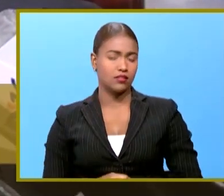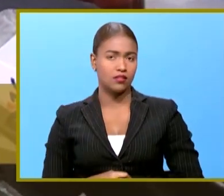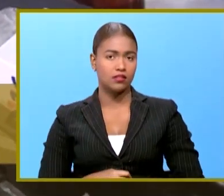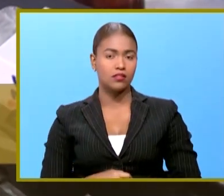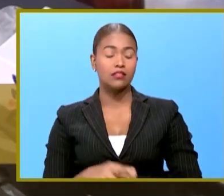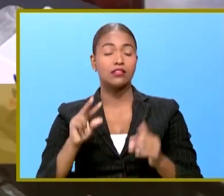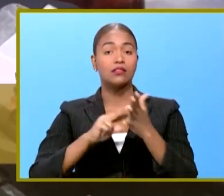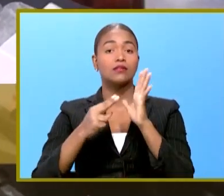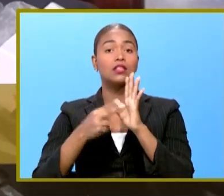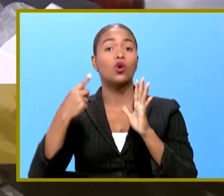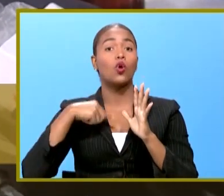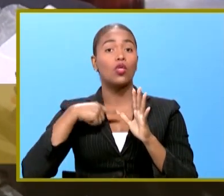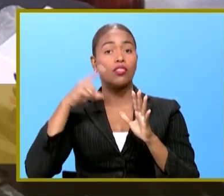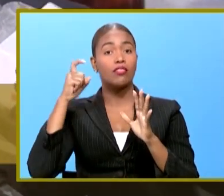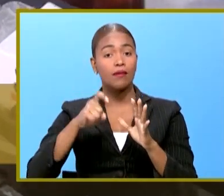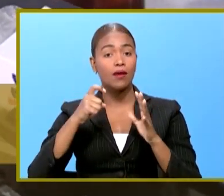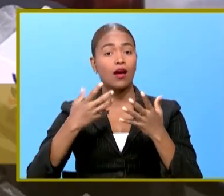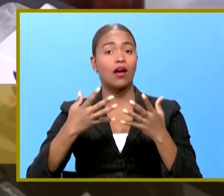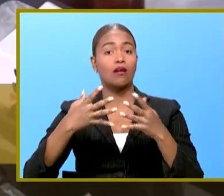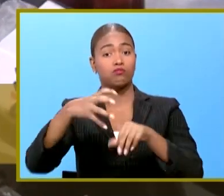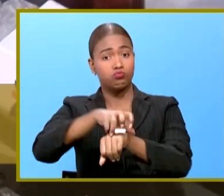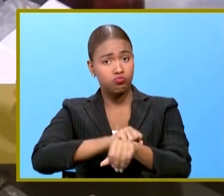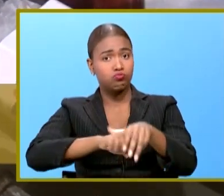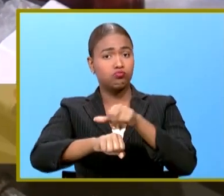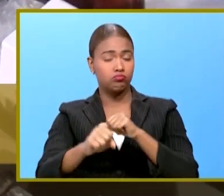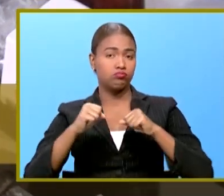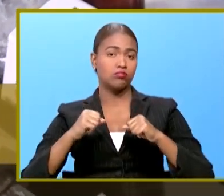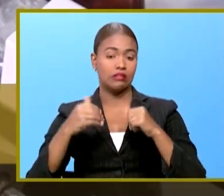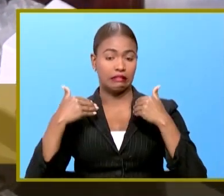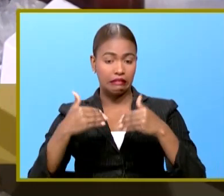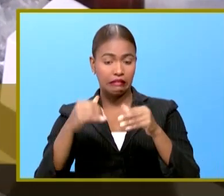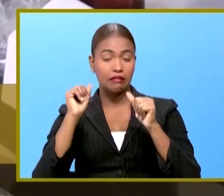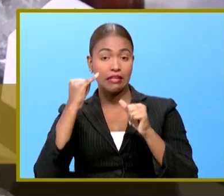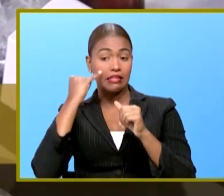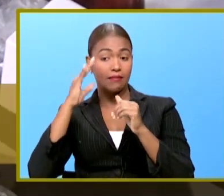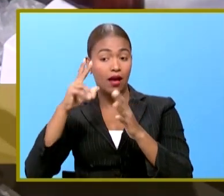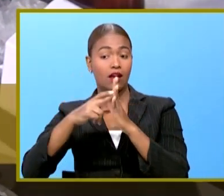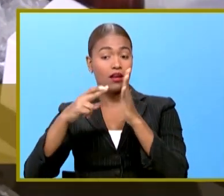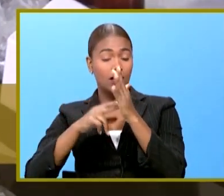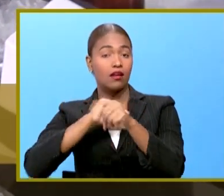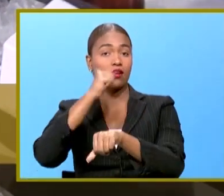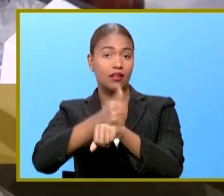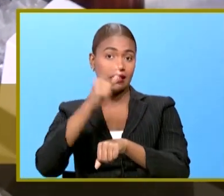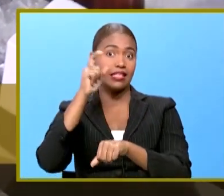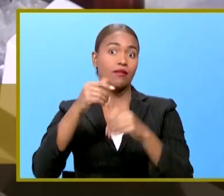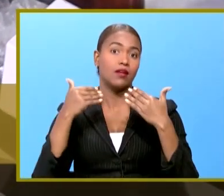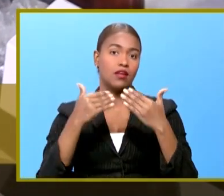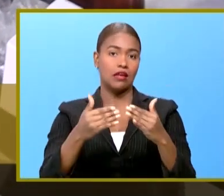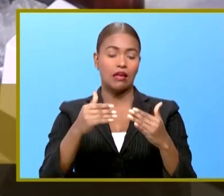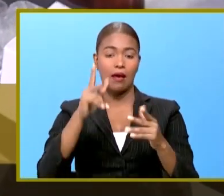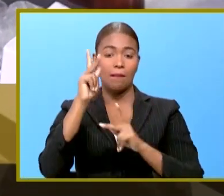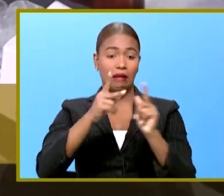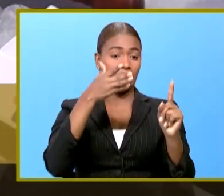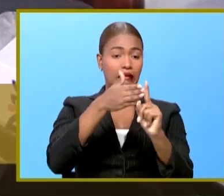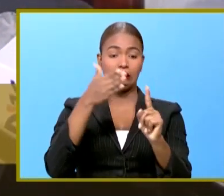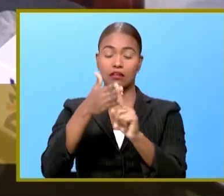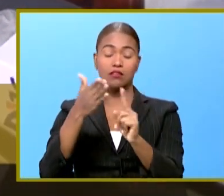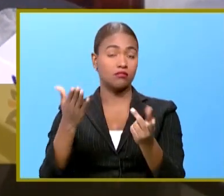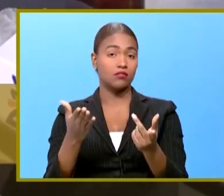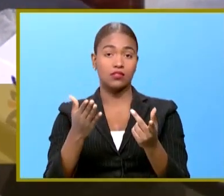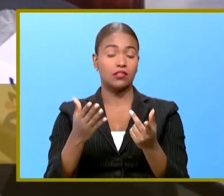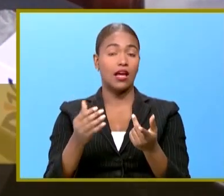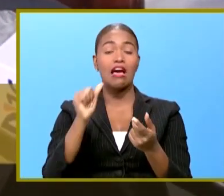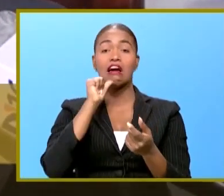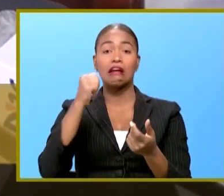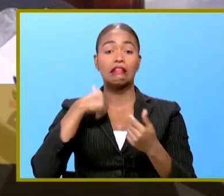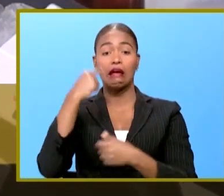entonces tenemos que ponernos los pantalones y si vamos a aplicar el toque de queda es toque de queda que no haya vaca sagrada que